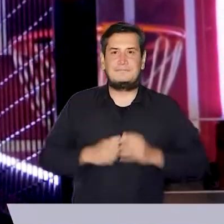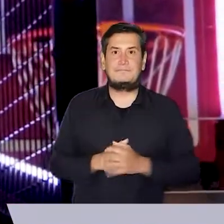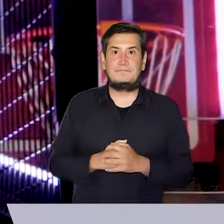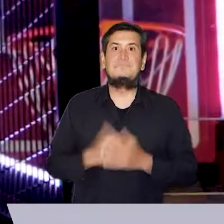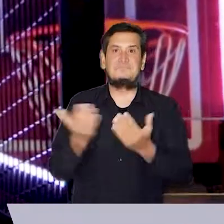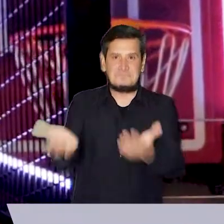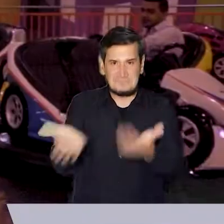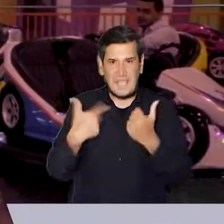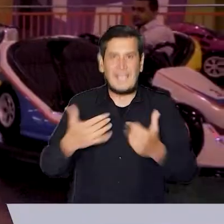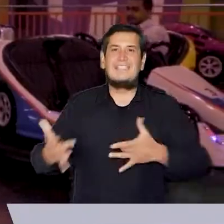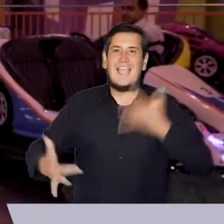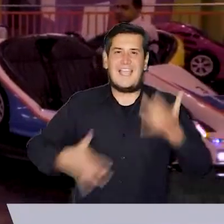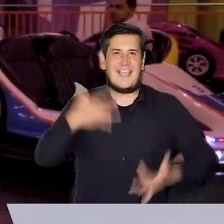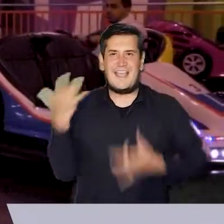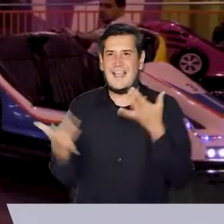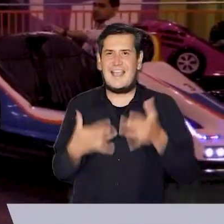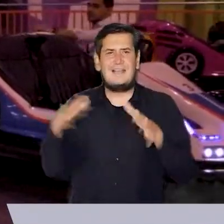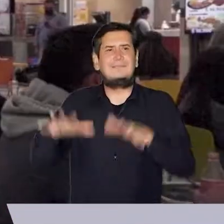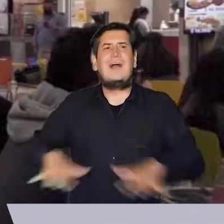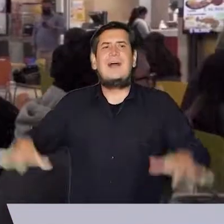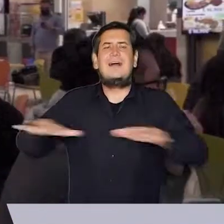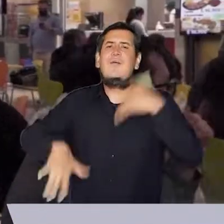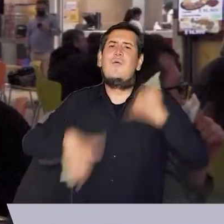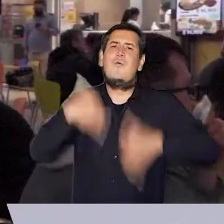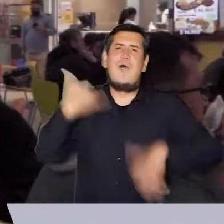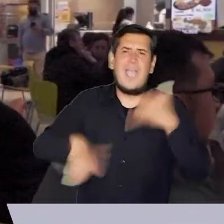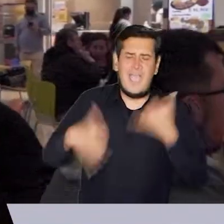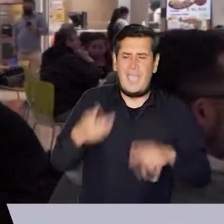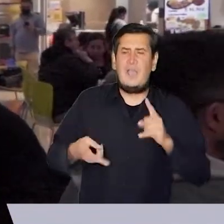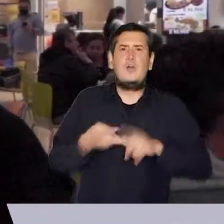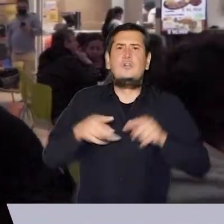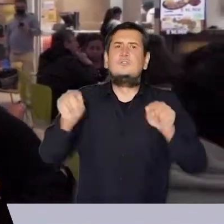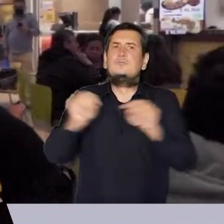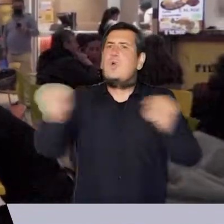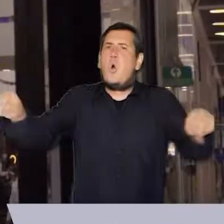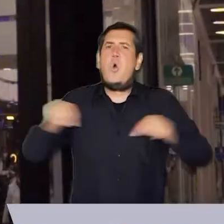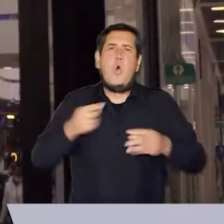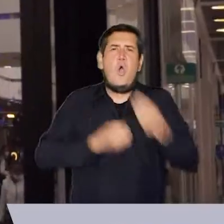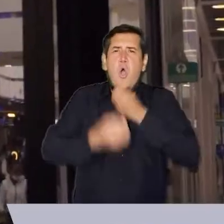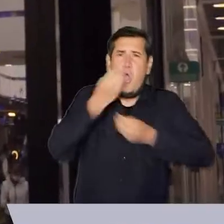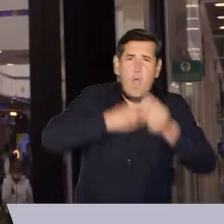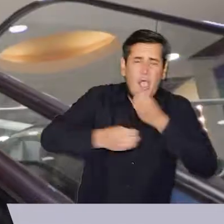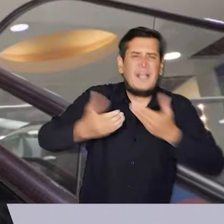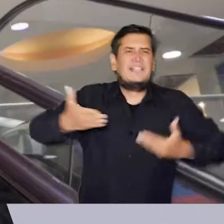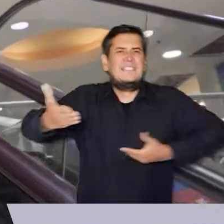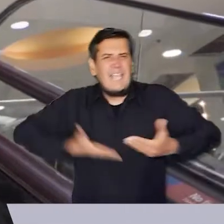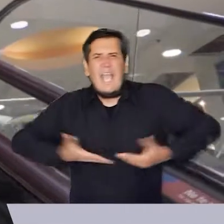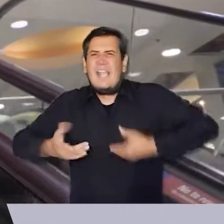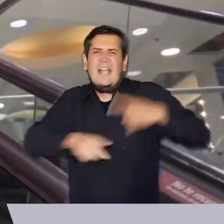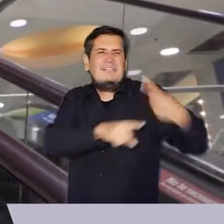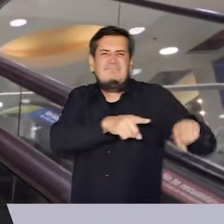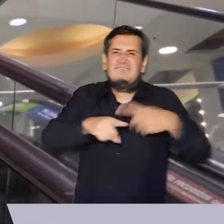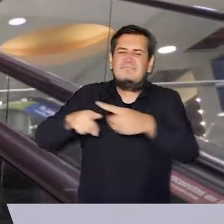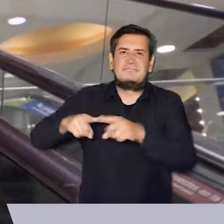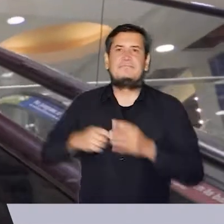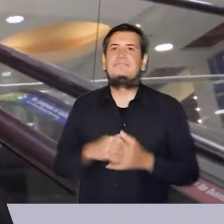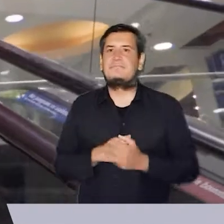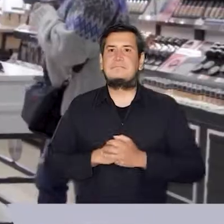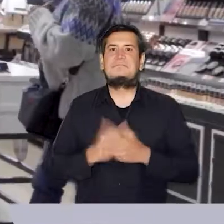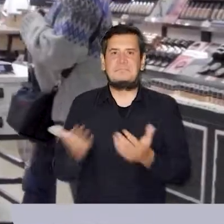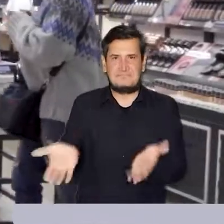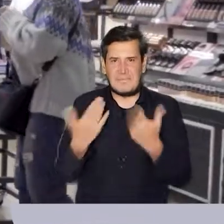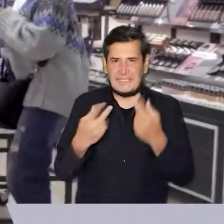que invitados para que disfruten de las diferentes zonas de juegos, plazoletas de comida y tiendas de todo tipo. No dejes de